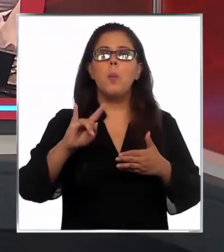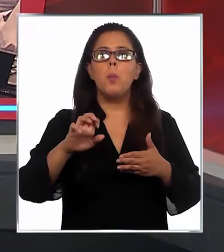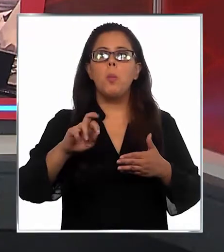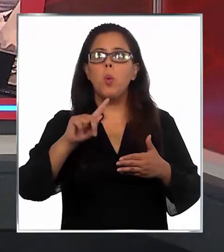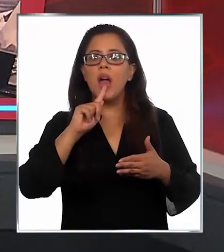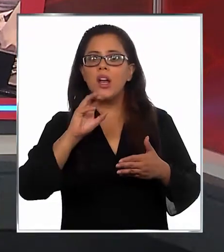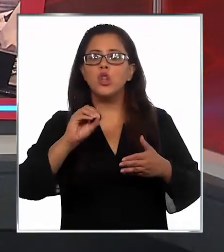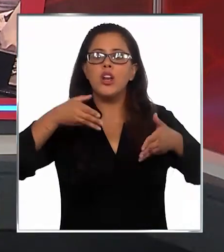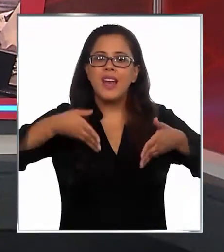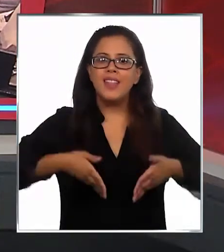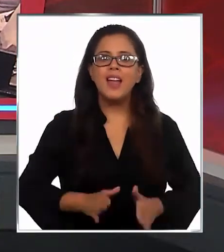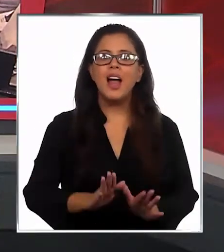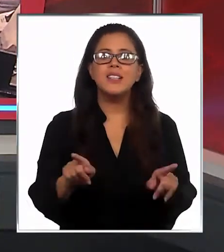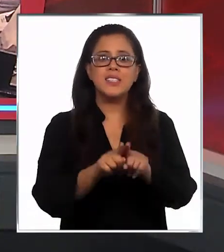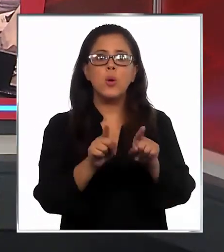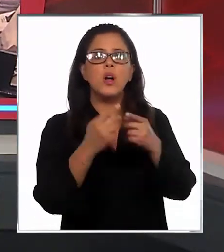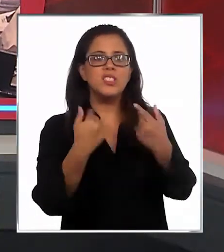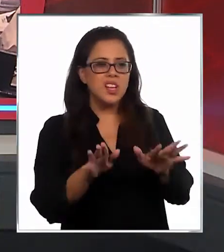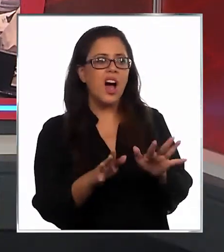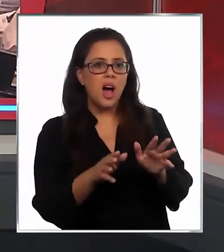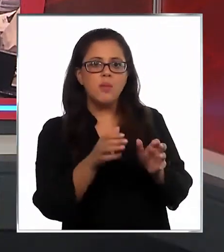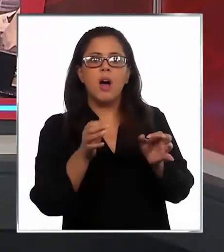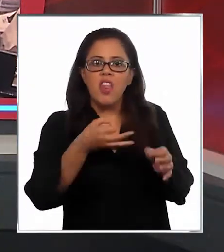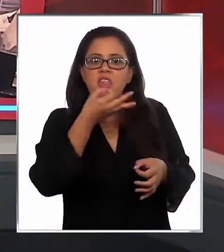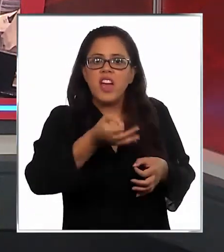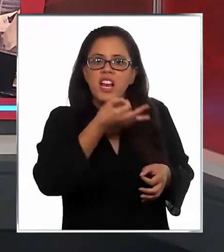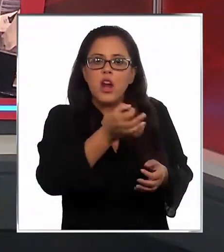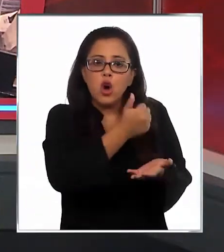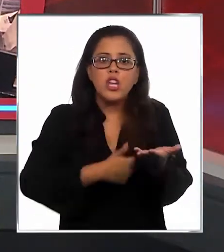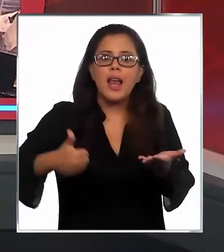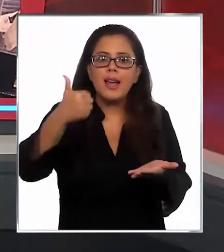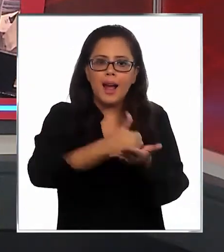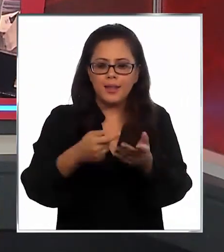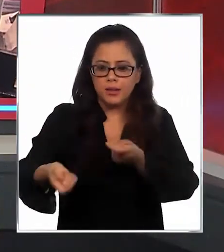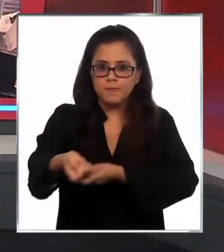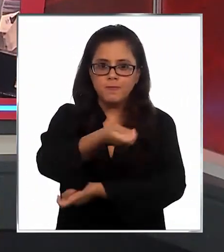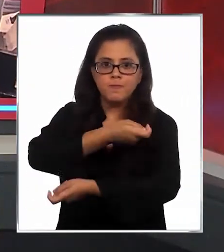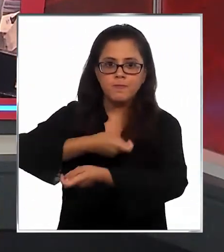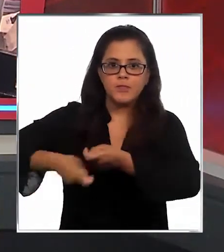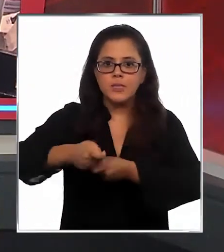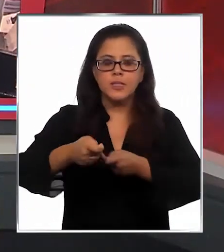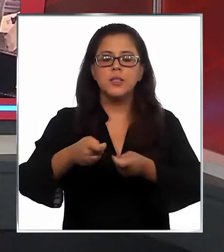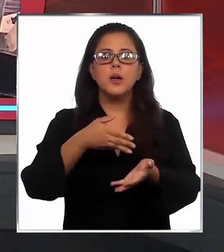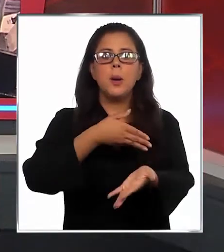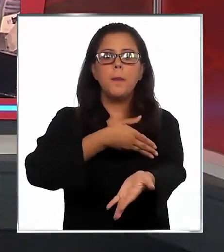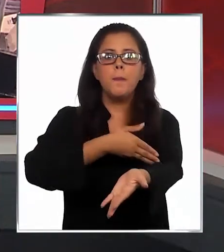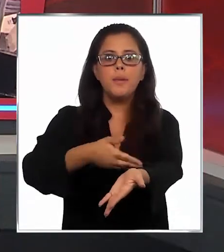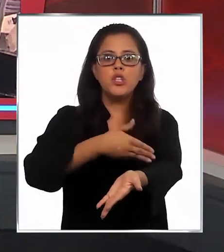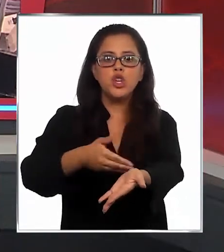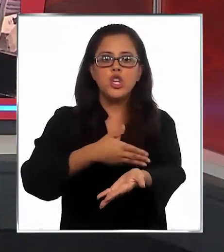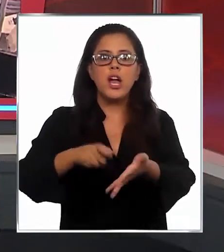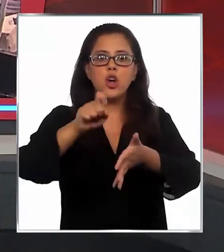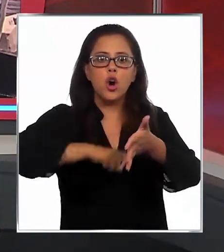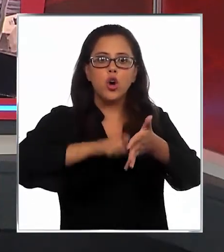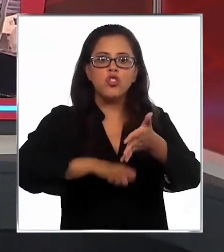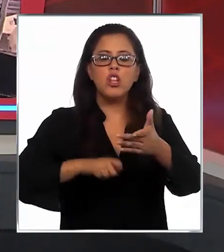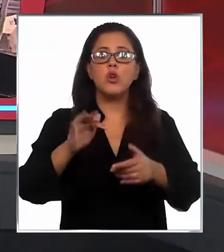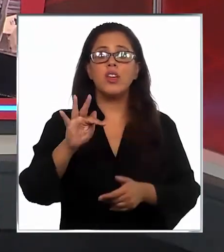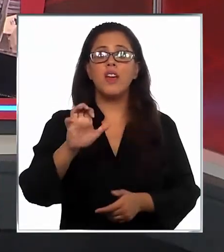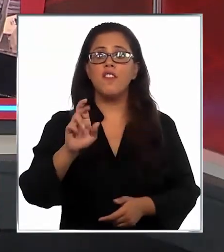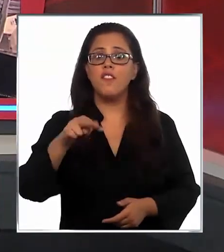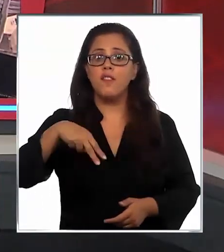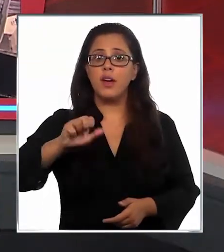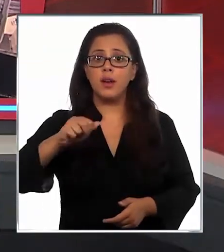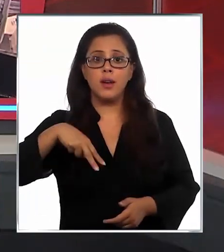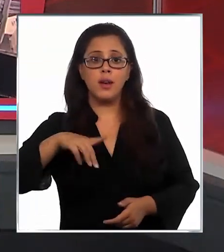declaró a la Fiscalía que el alcalde recibió coimas a cambio de un millonario contrato. Una acusación que el propio Fernando Paredes niega